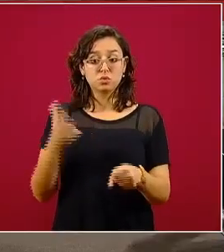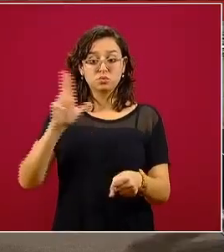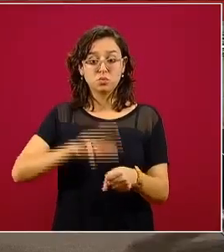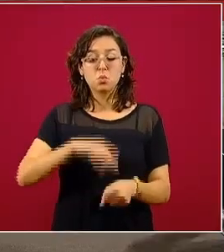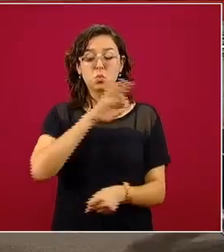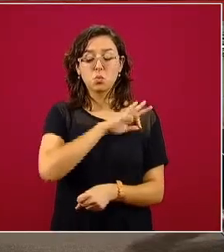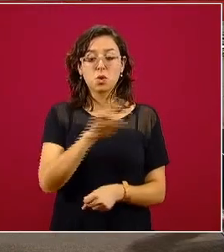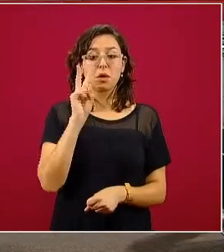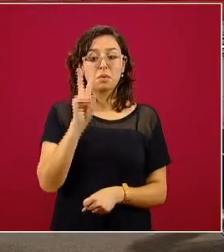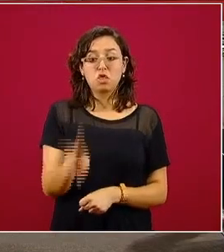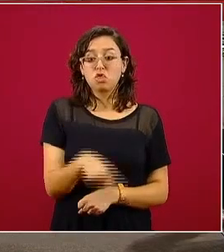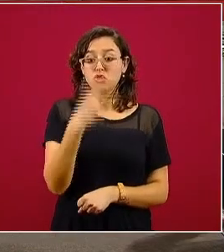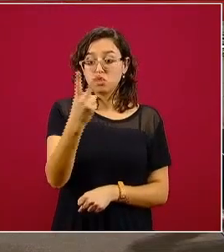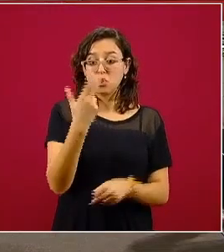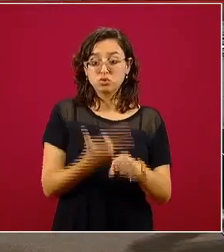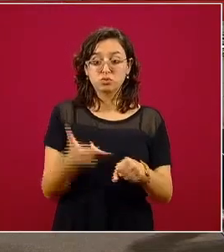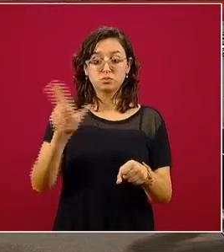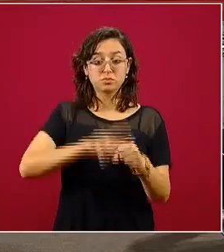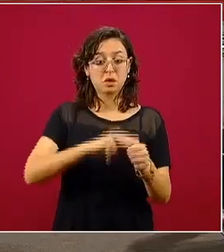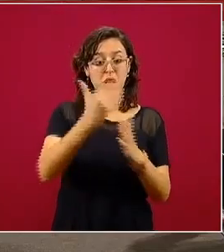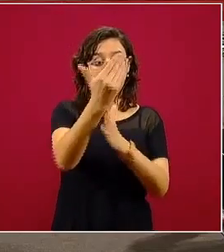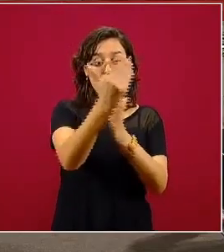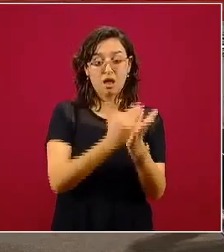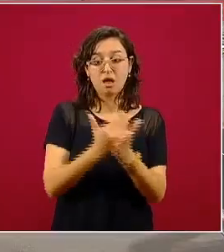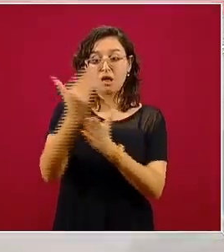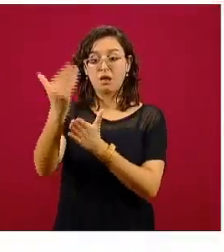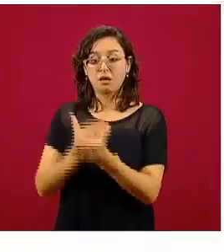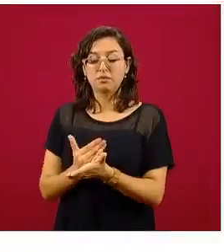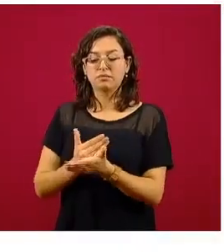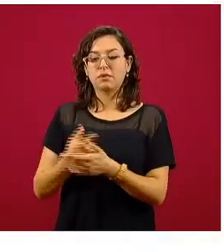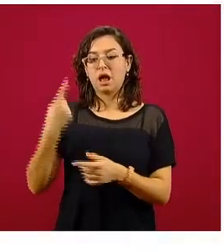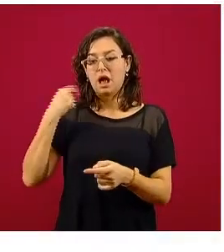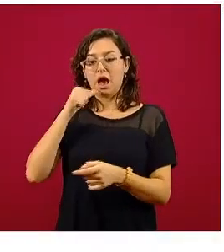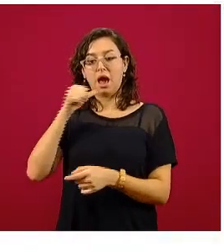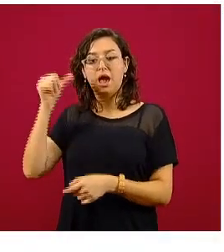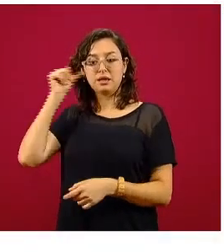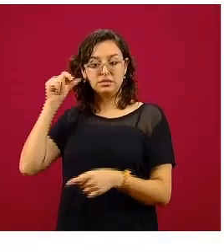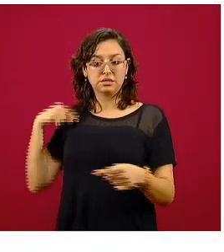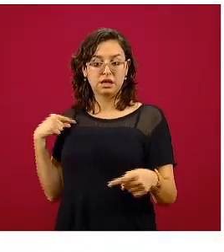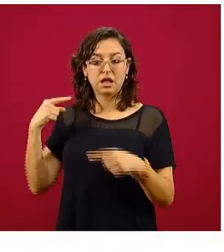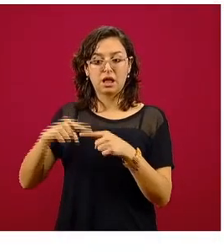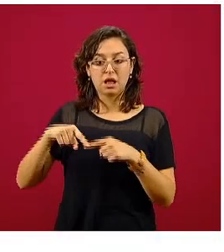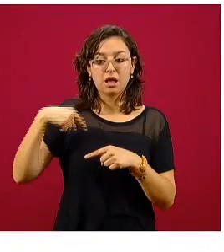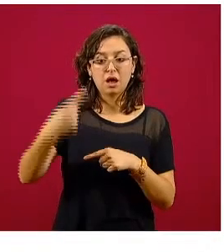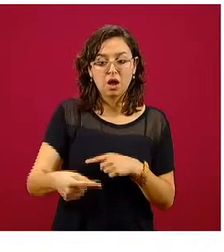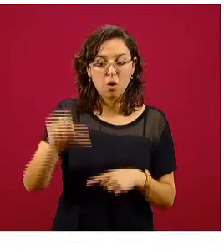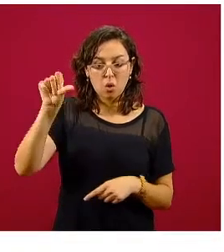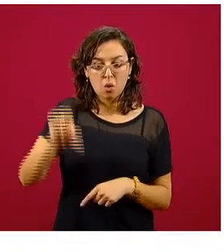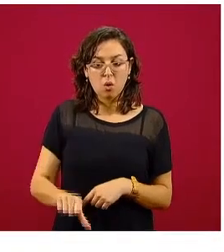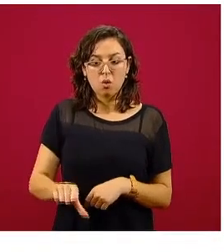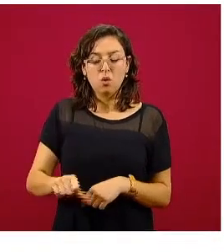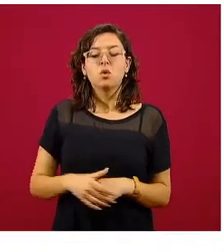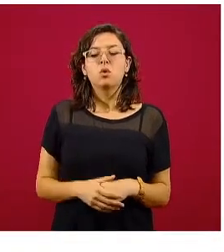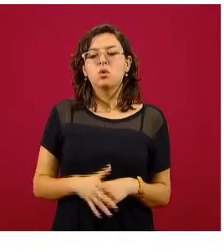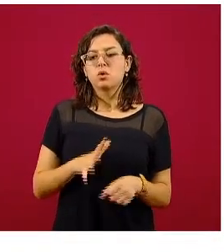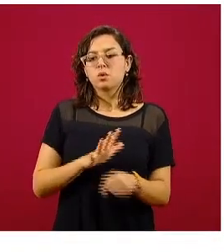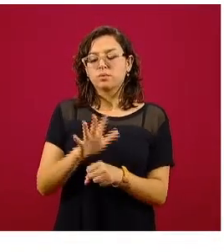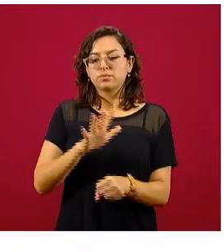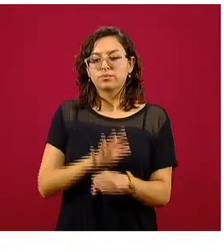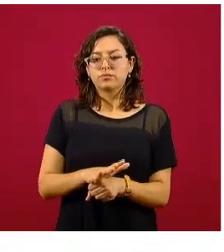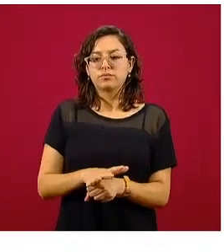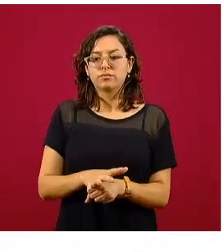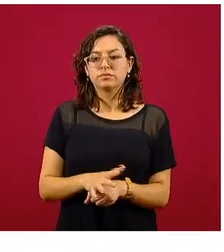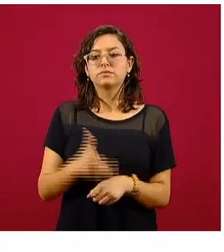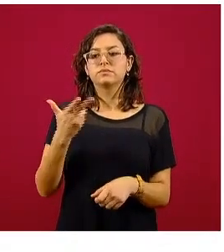decremento de dos hospitales del día de ayer para el día de hoy. Y esto tiene que ver con la denominación